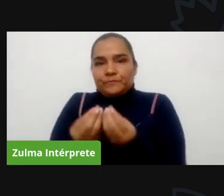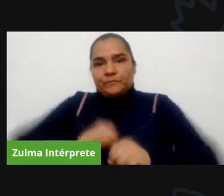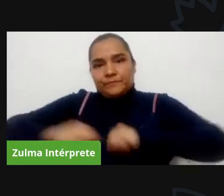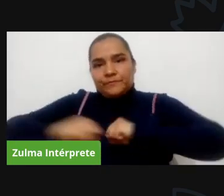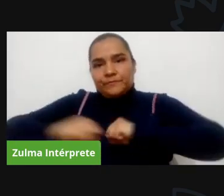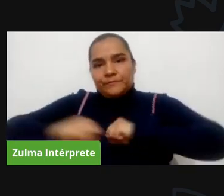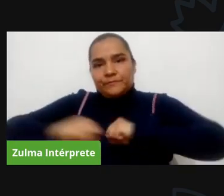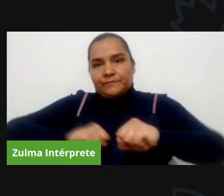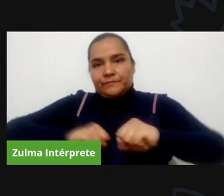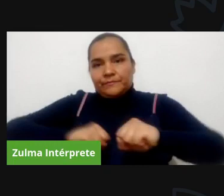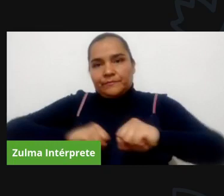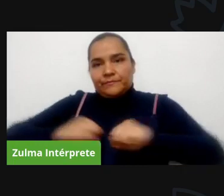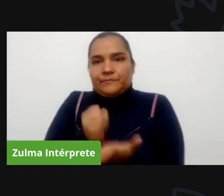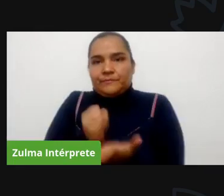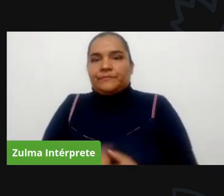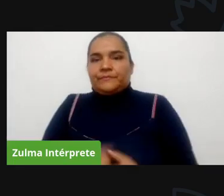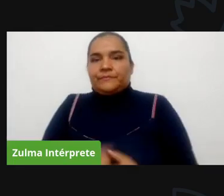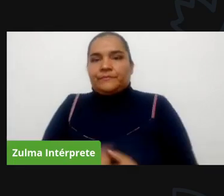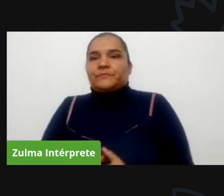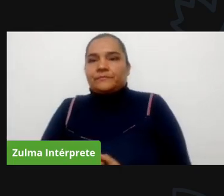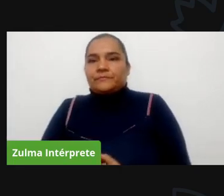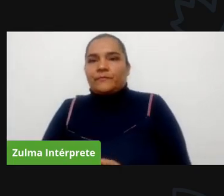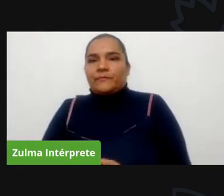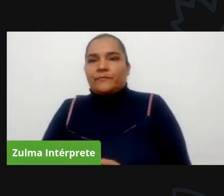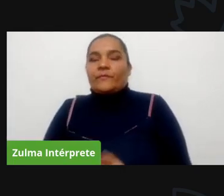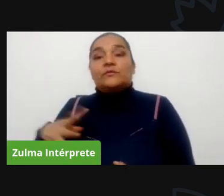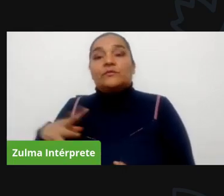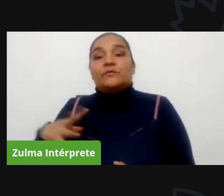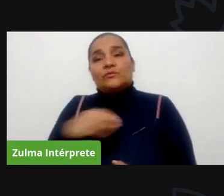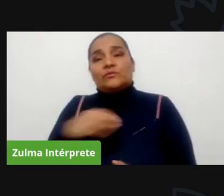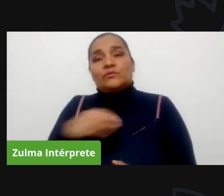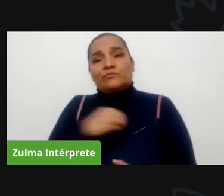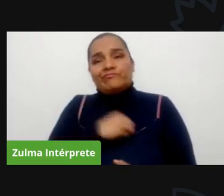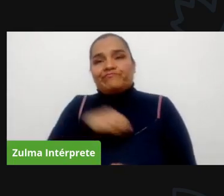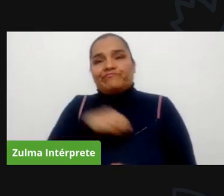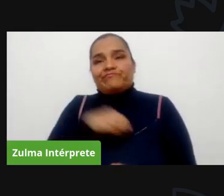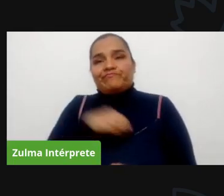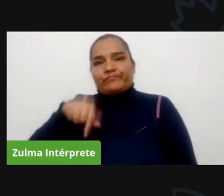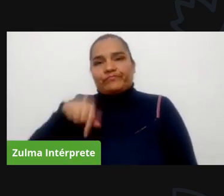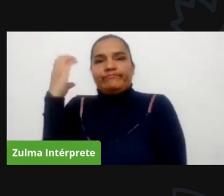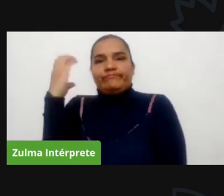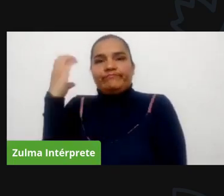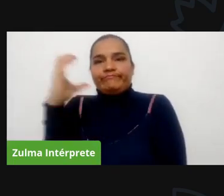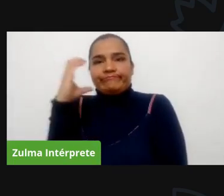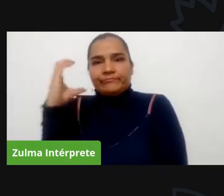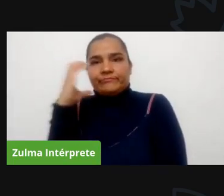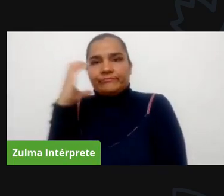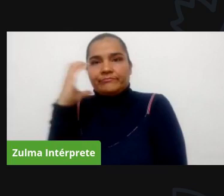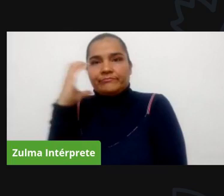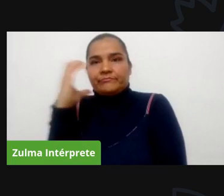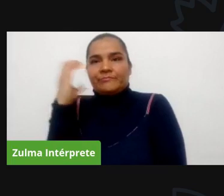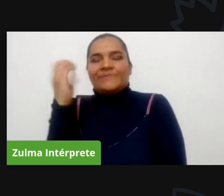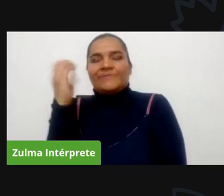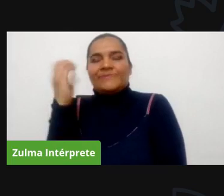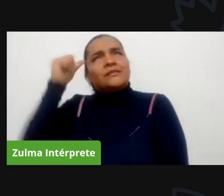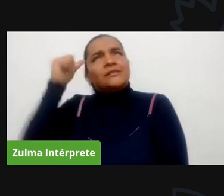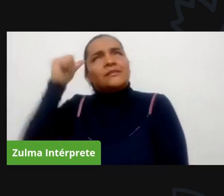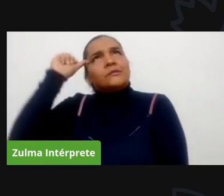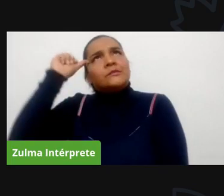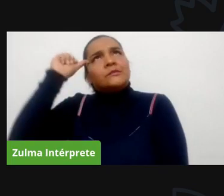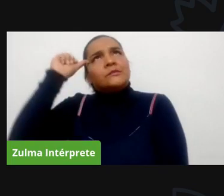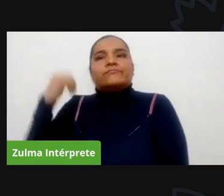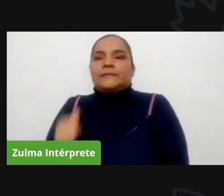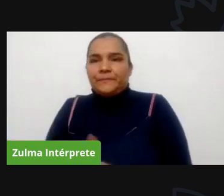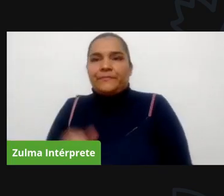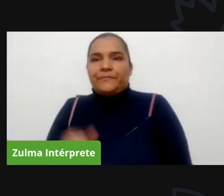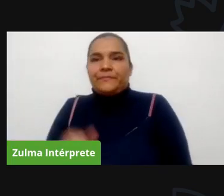estoy recordando la importancia que tienen las juntas de acción comunal